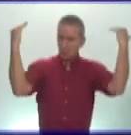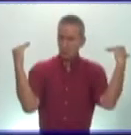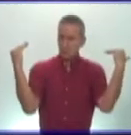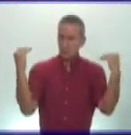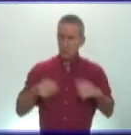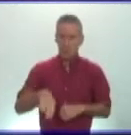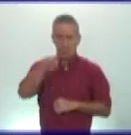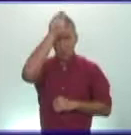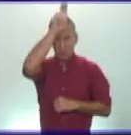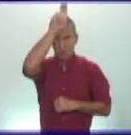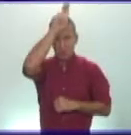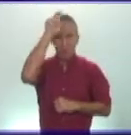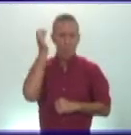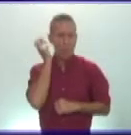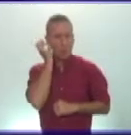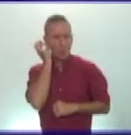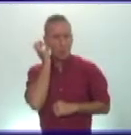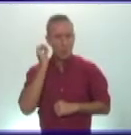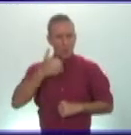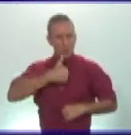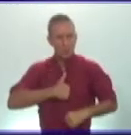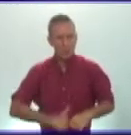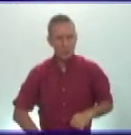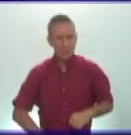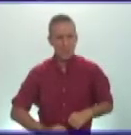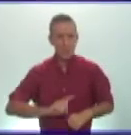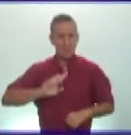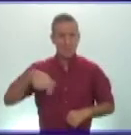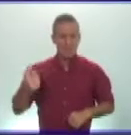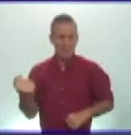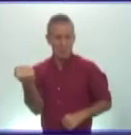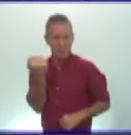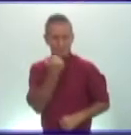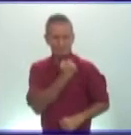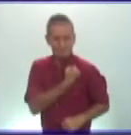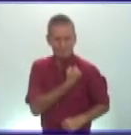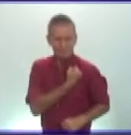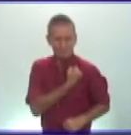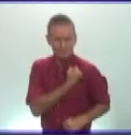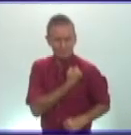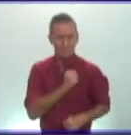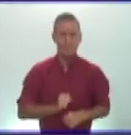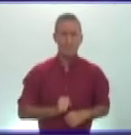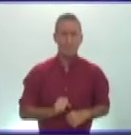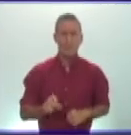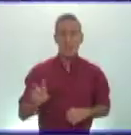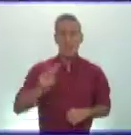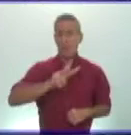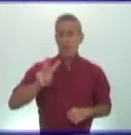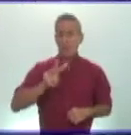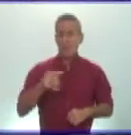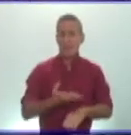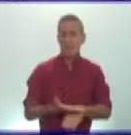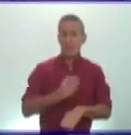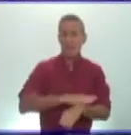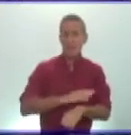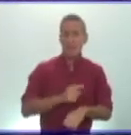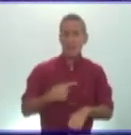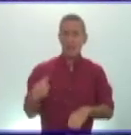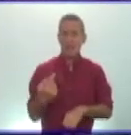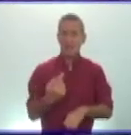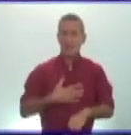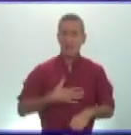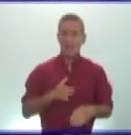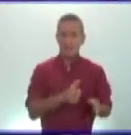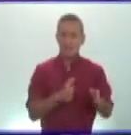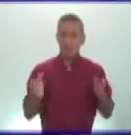hijo con la faraona cleopatra pero unos conspiradores le asesinaron en el año 44 antes de cristo entonces su amigo marco antonio